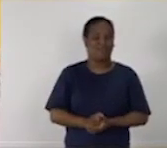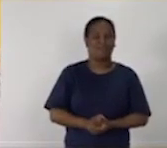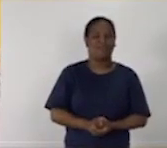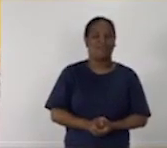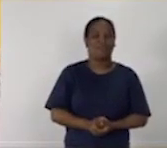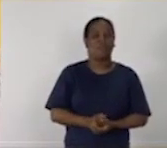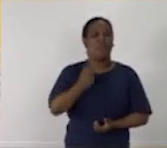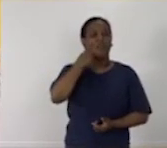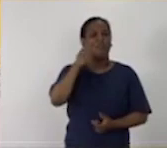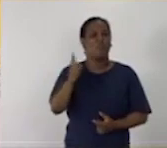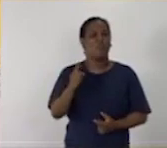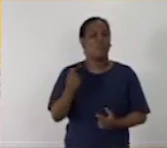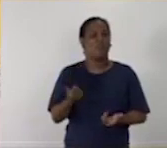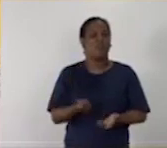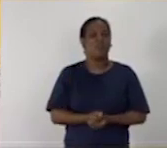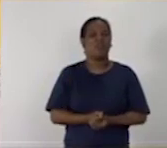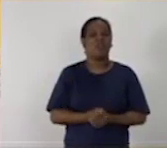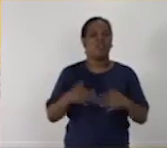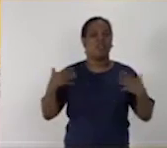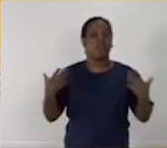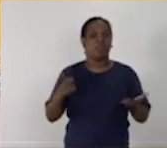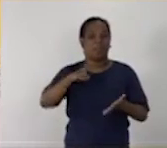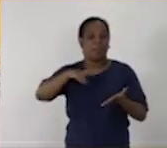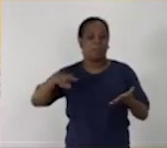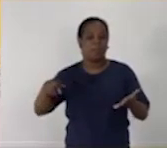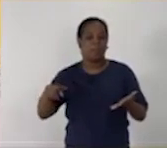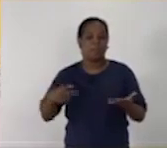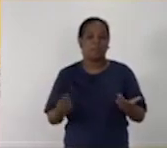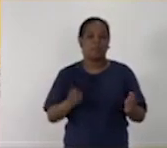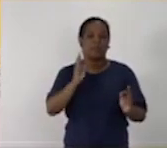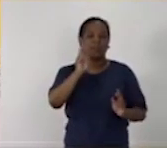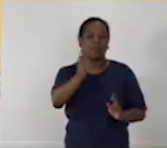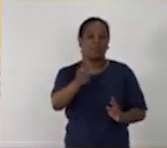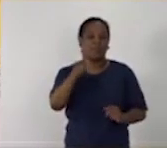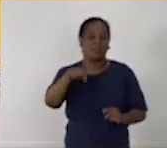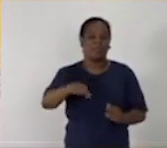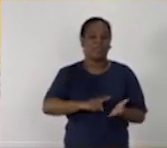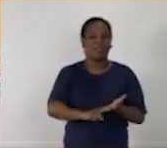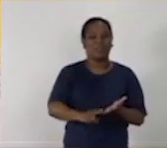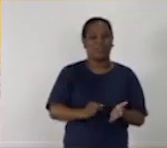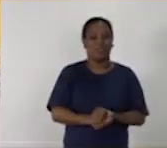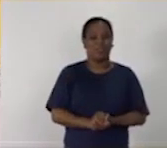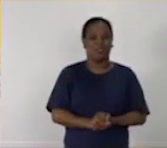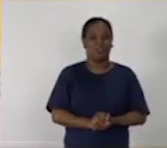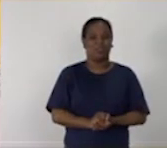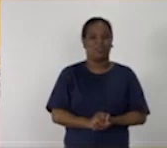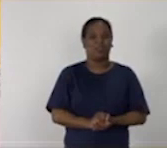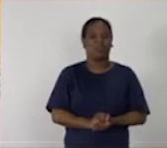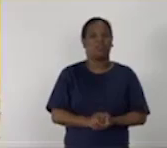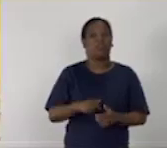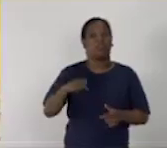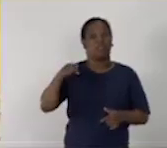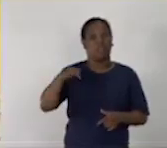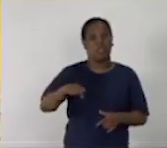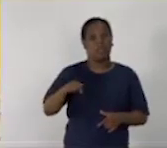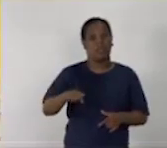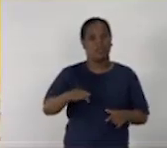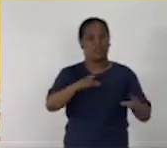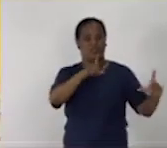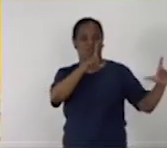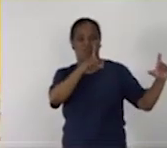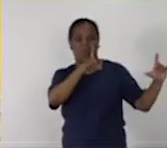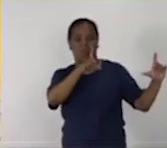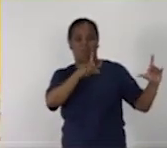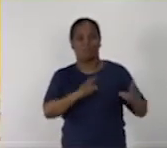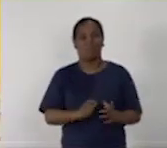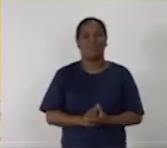¿Están de acuerdo, verdad? Vamos a ver entonces qué lecturas les propongo para que trabajen en esta semana. Y eso